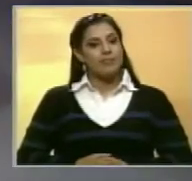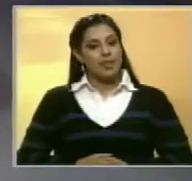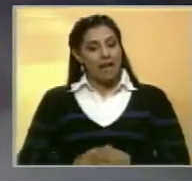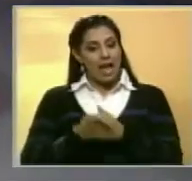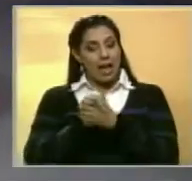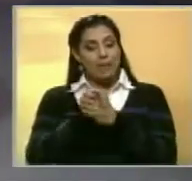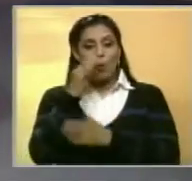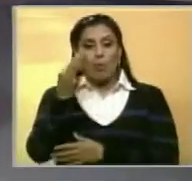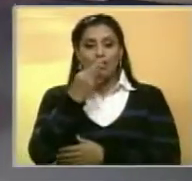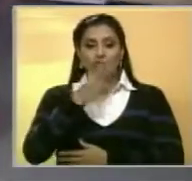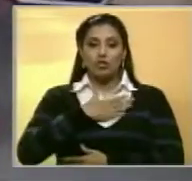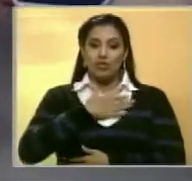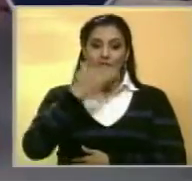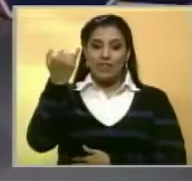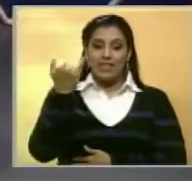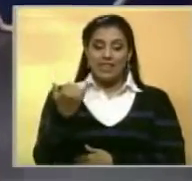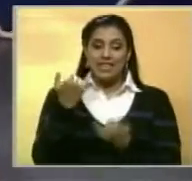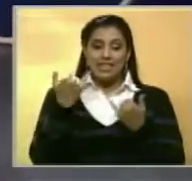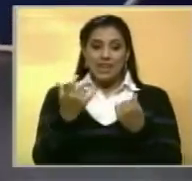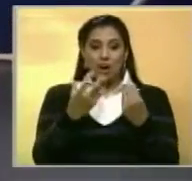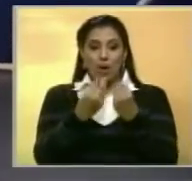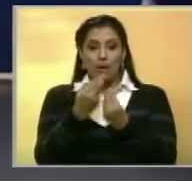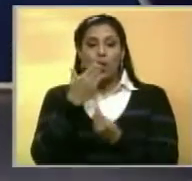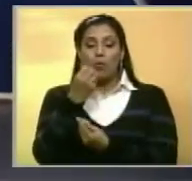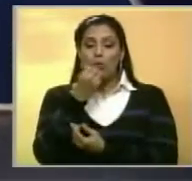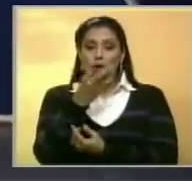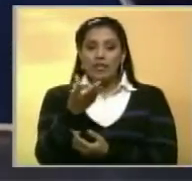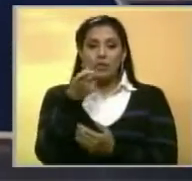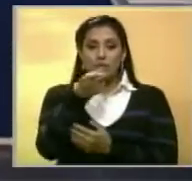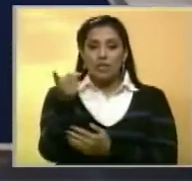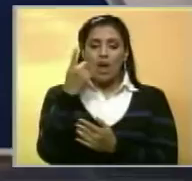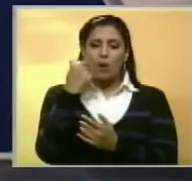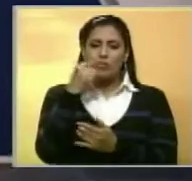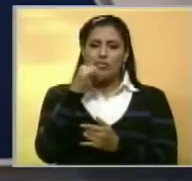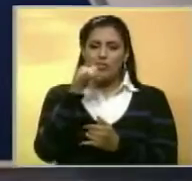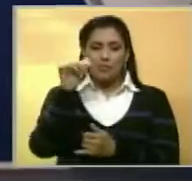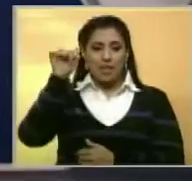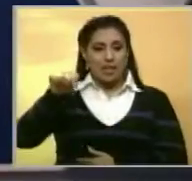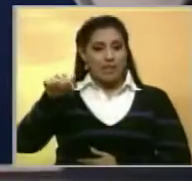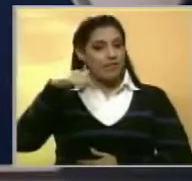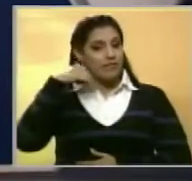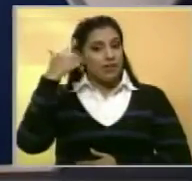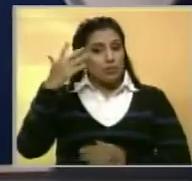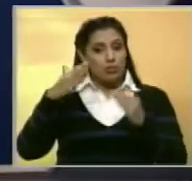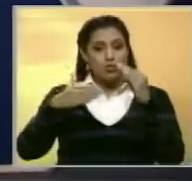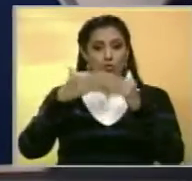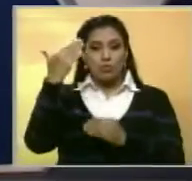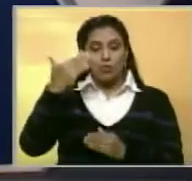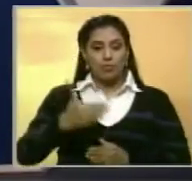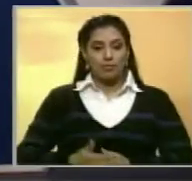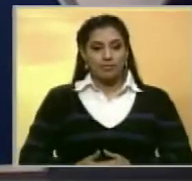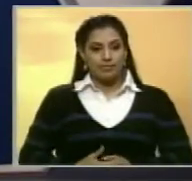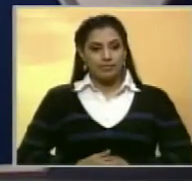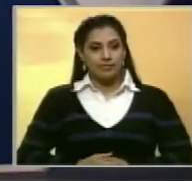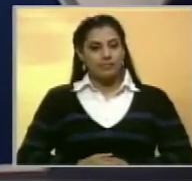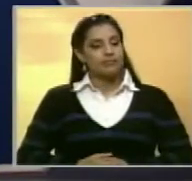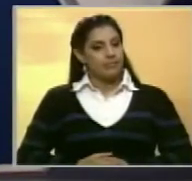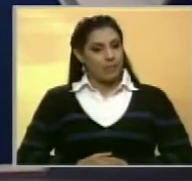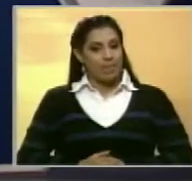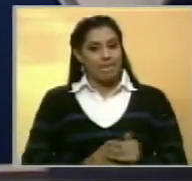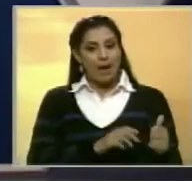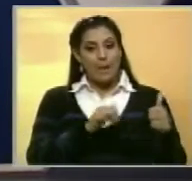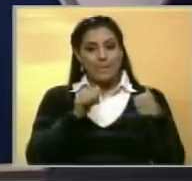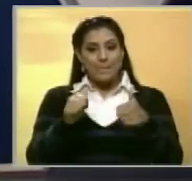Amigos, muy buenas tardes. Yo soy Federica Guzmán y desde ya los estaré acompañando en nuestro acostumbrado recorrido por las noticias del entretenimiento aquí en Estrenos y Estrellas.